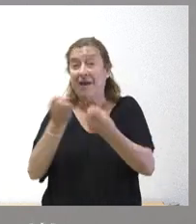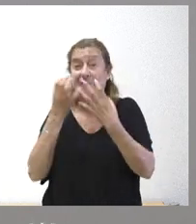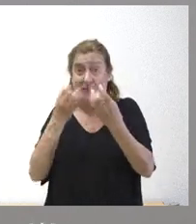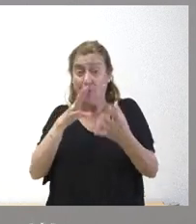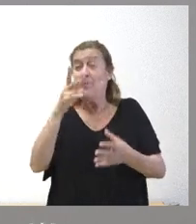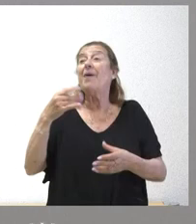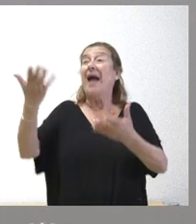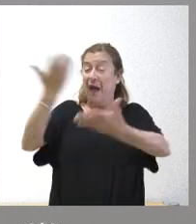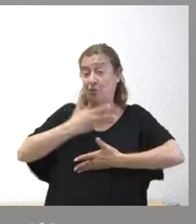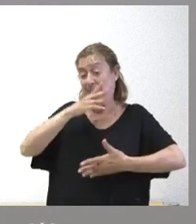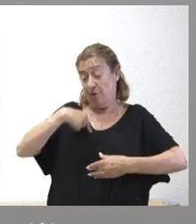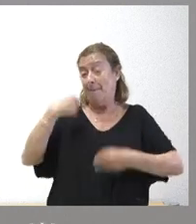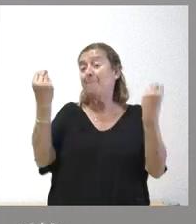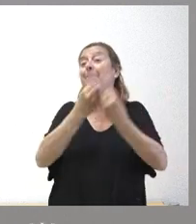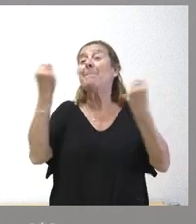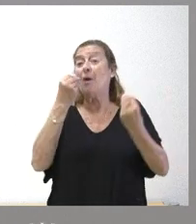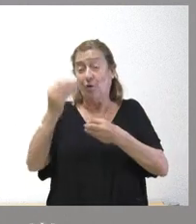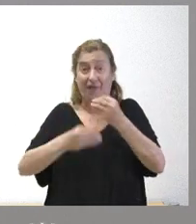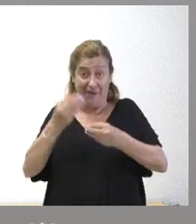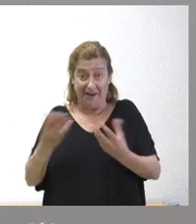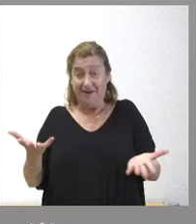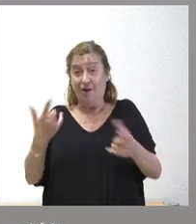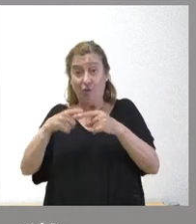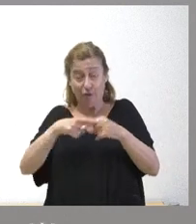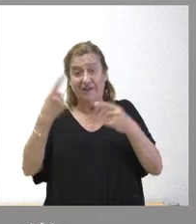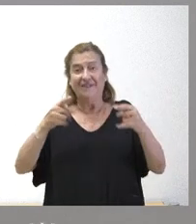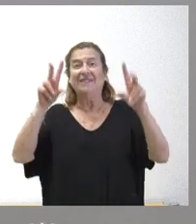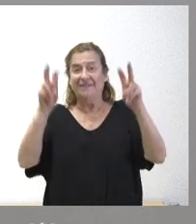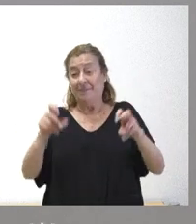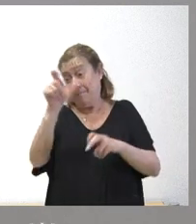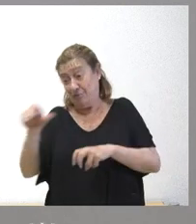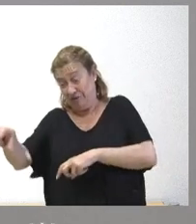más eficaces en los servicios públicos que tenemos encomendados respecto de estas personas